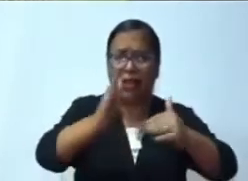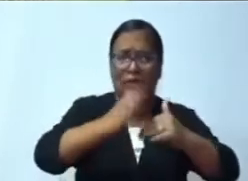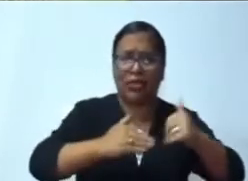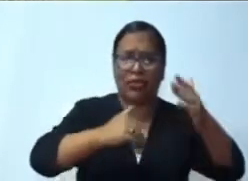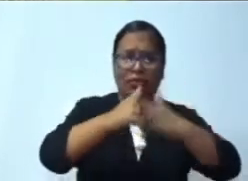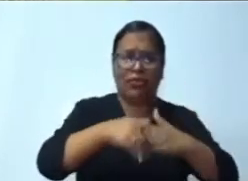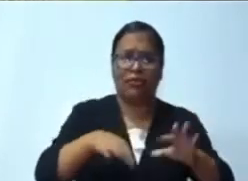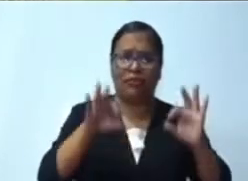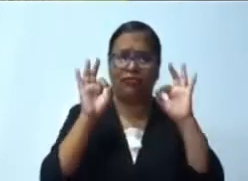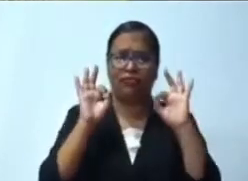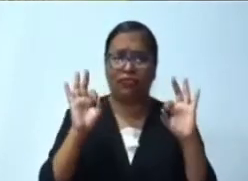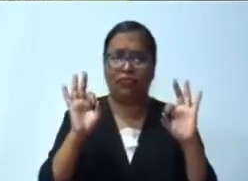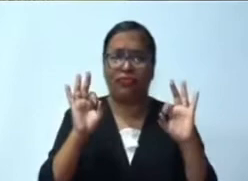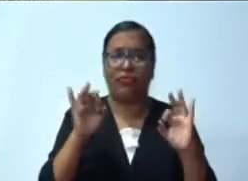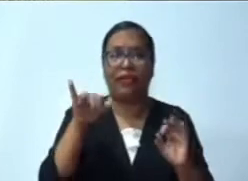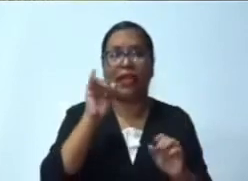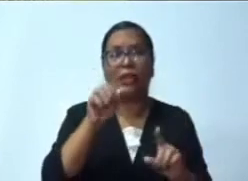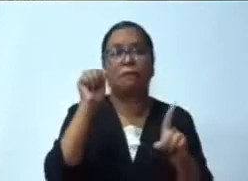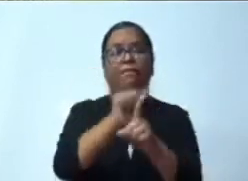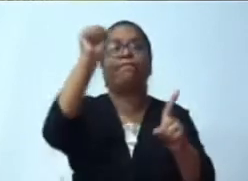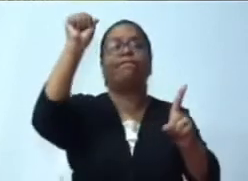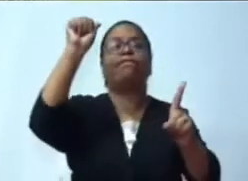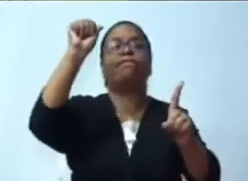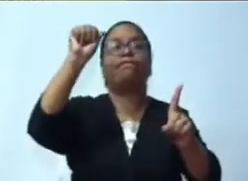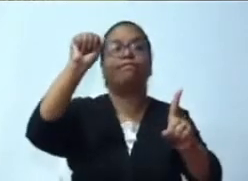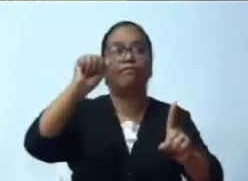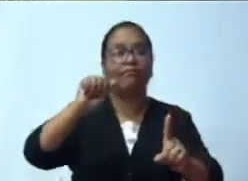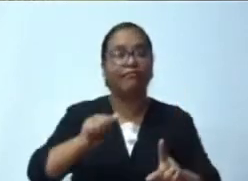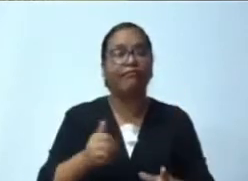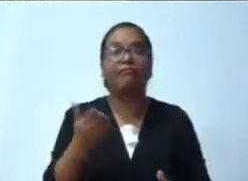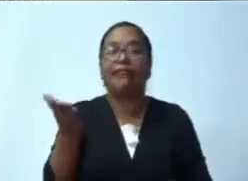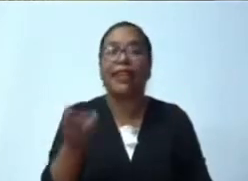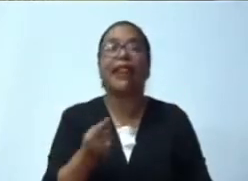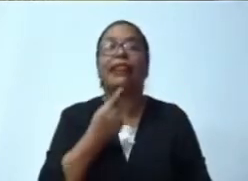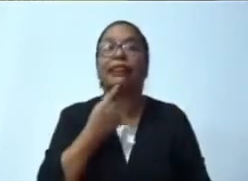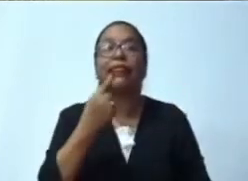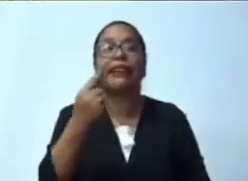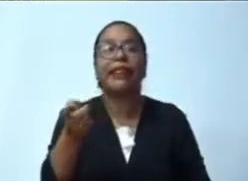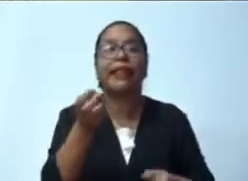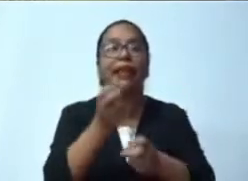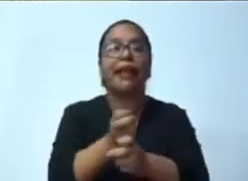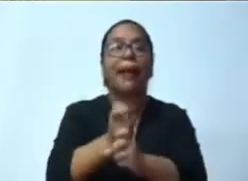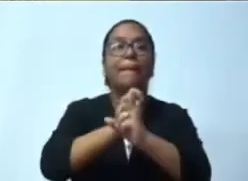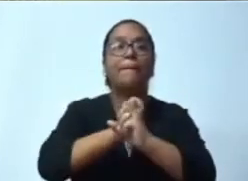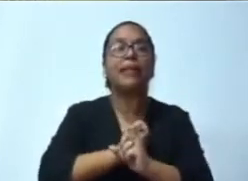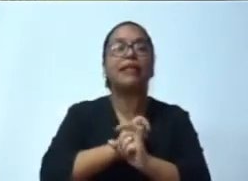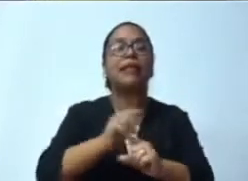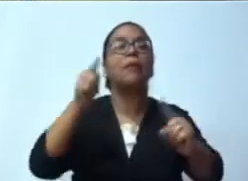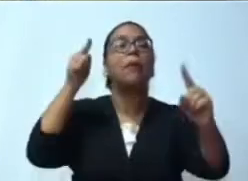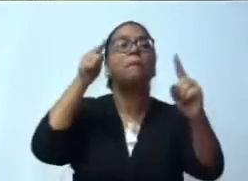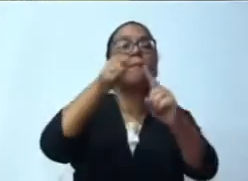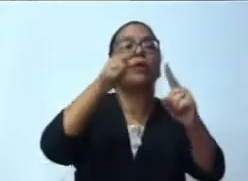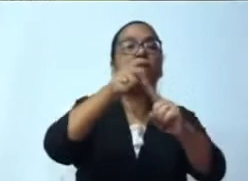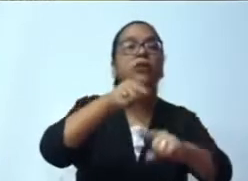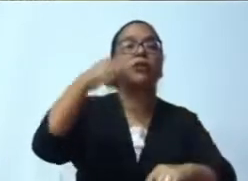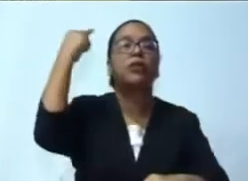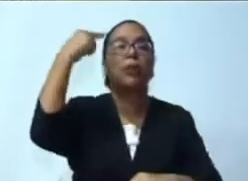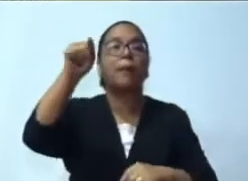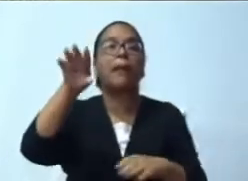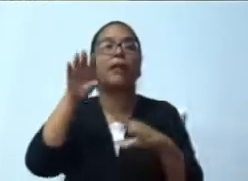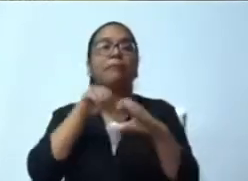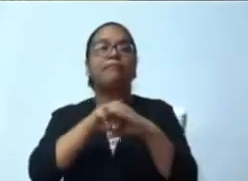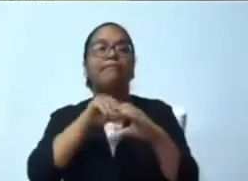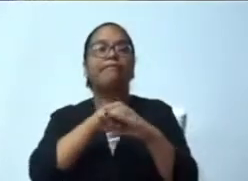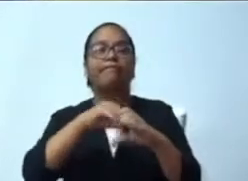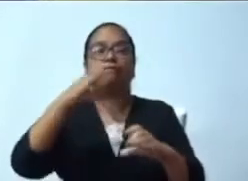Díganle que esos préstamos van a ir al fondo que tiene el Banco Central, 14.000 millones de pesos acumulados